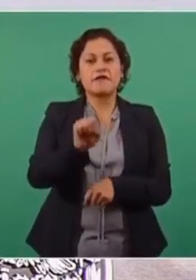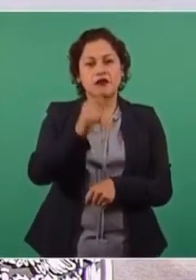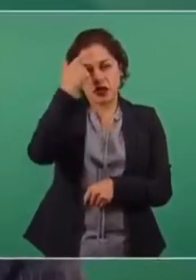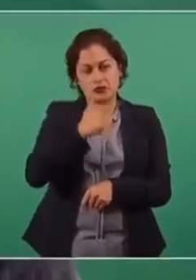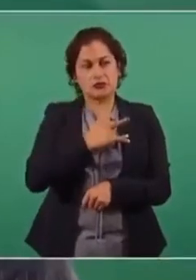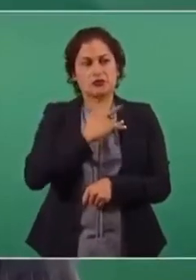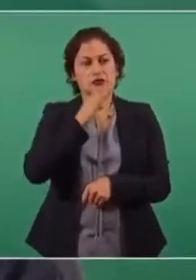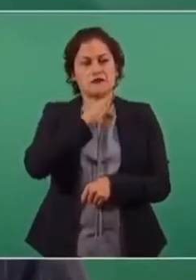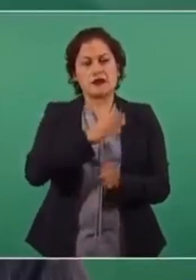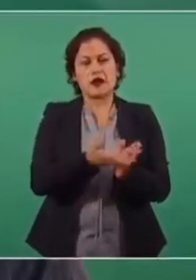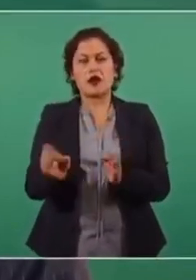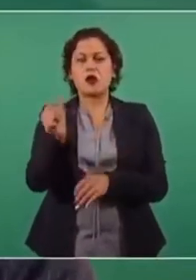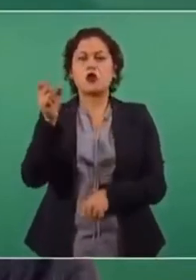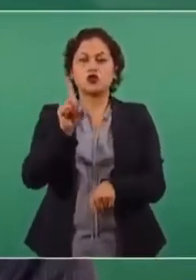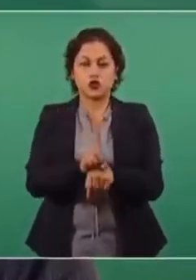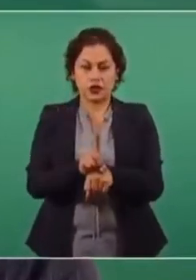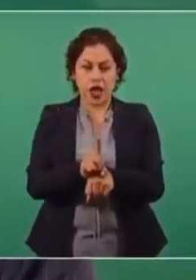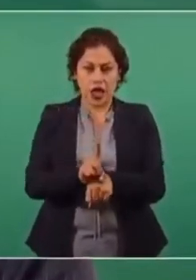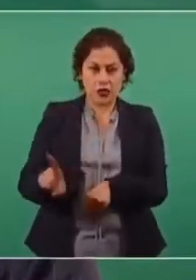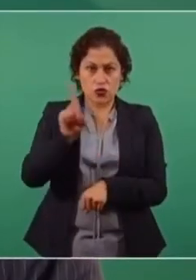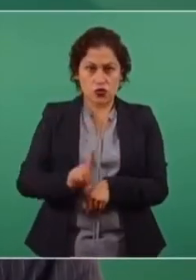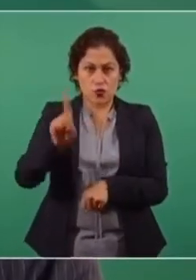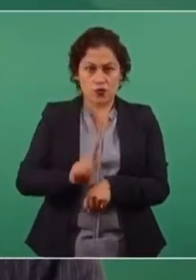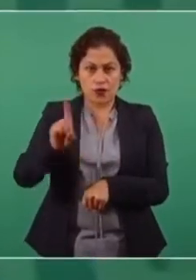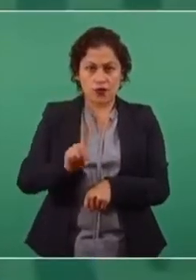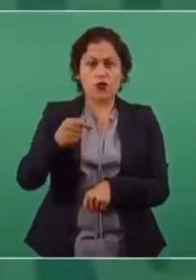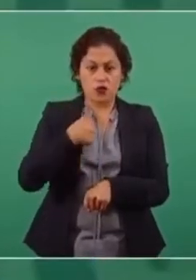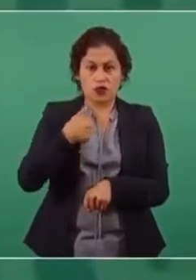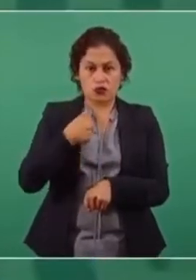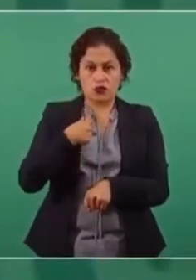y al día siguiente, el domingo, que me hago la placa,